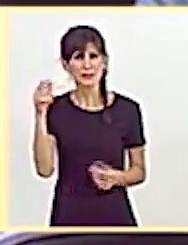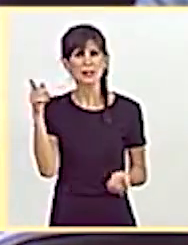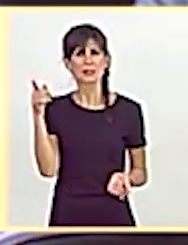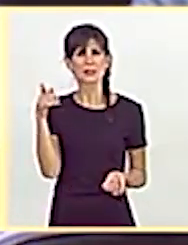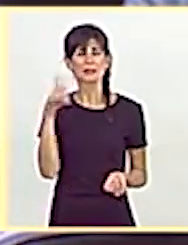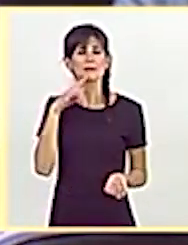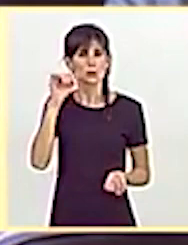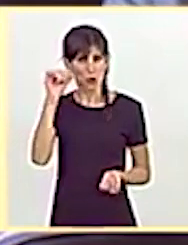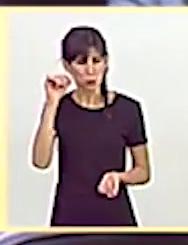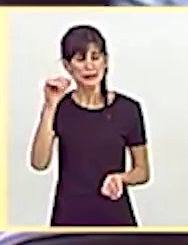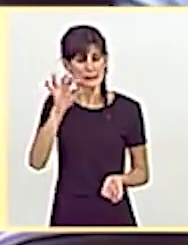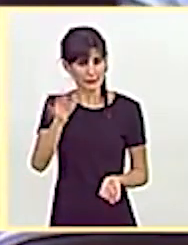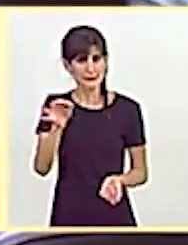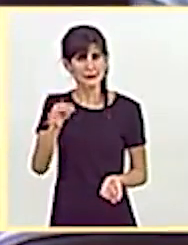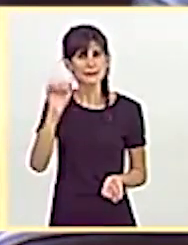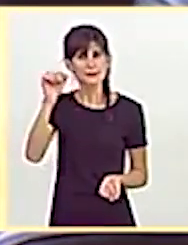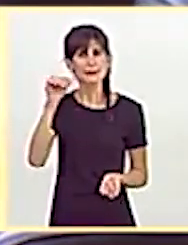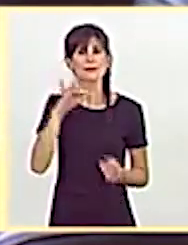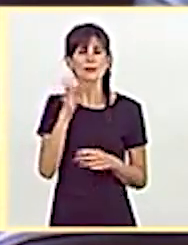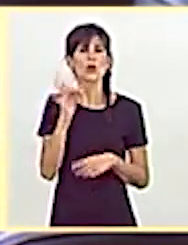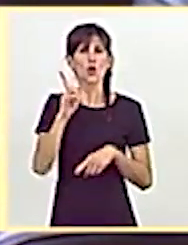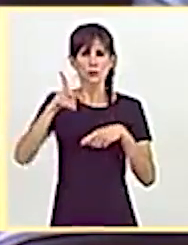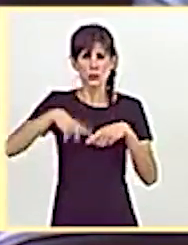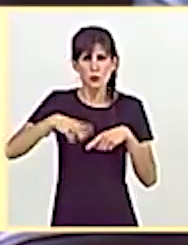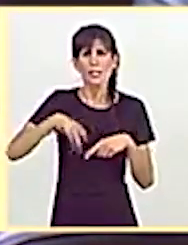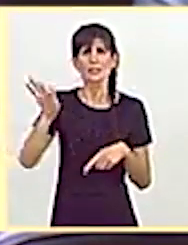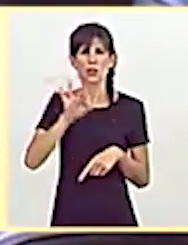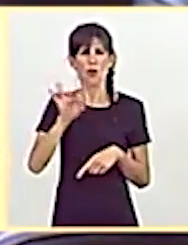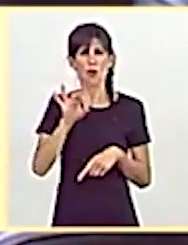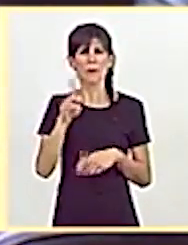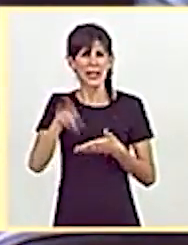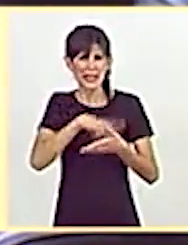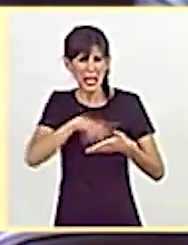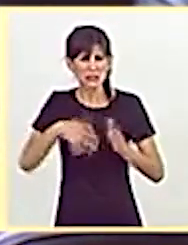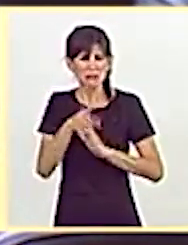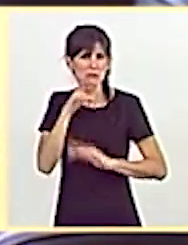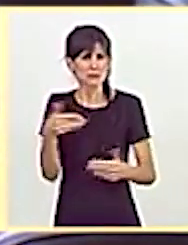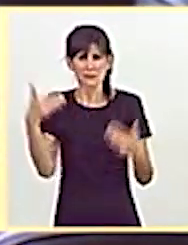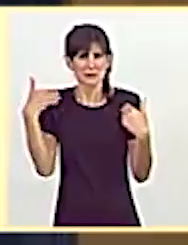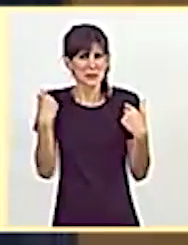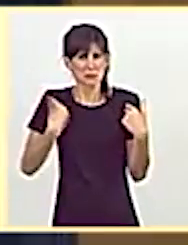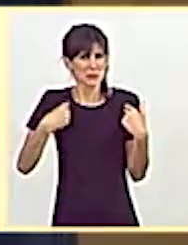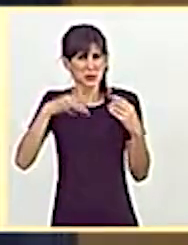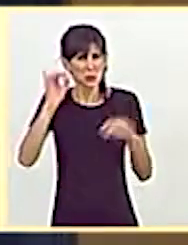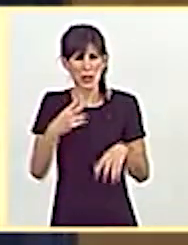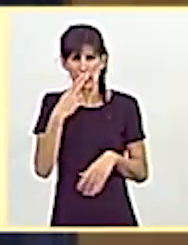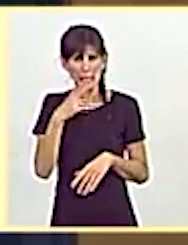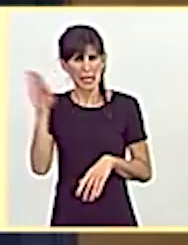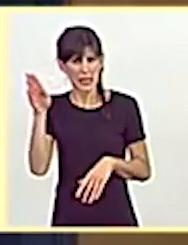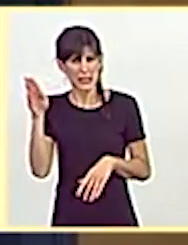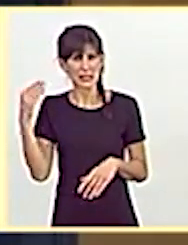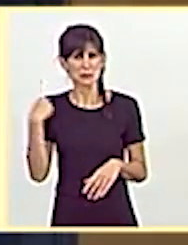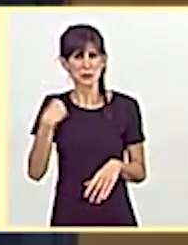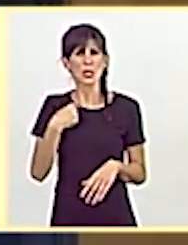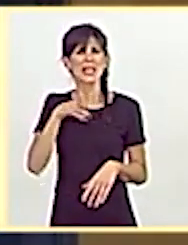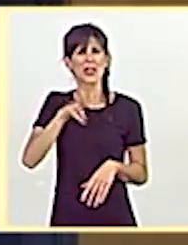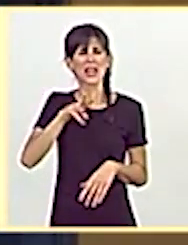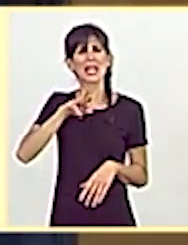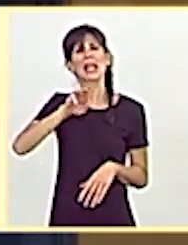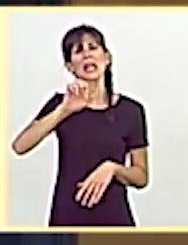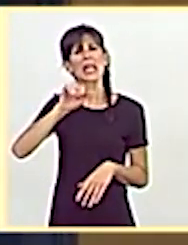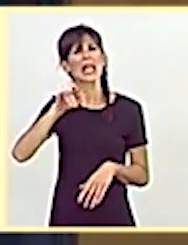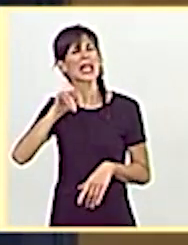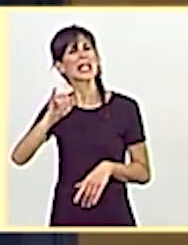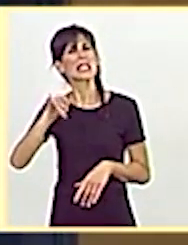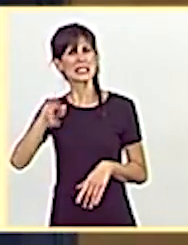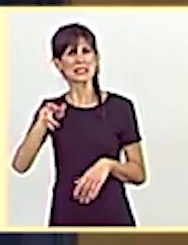homosexuales o gitanos tuvieron la misma responsabilidad que los nazis en el tercer rey, en España hay